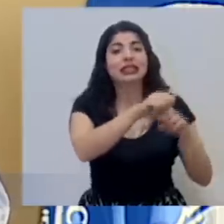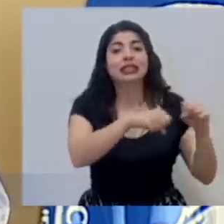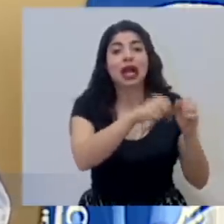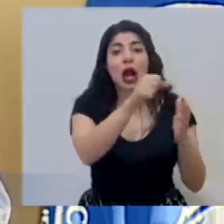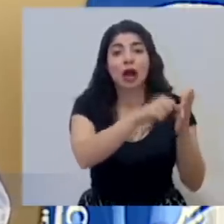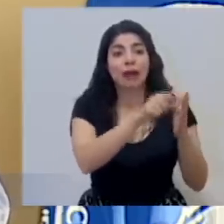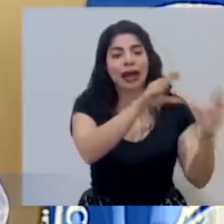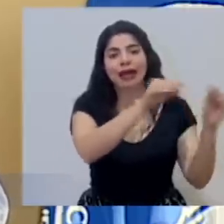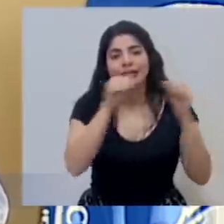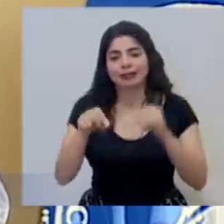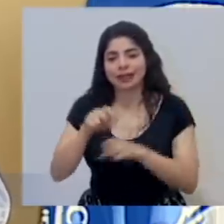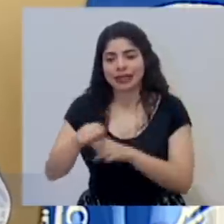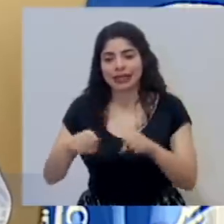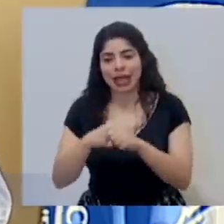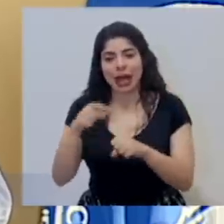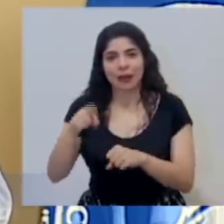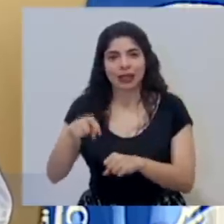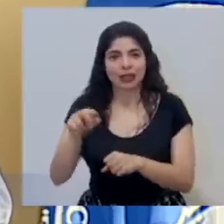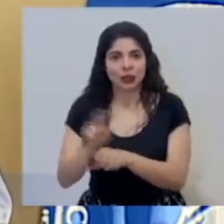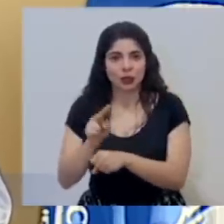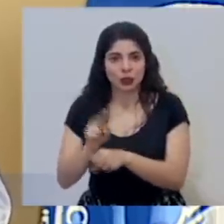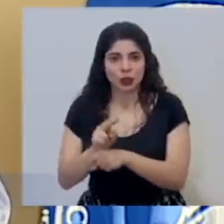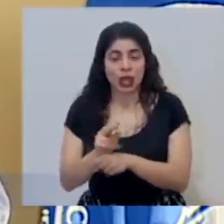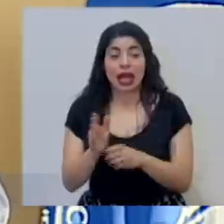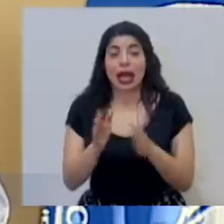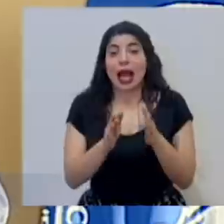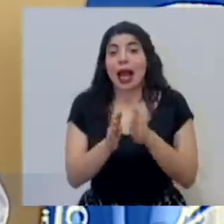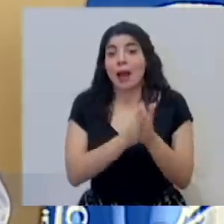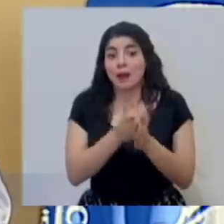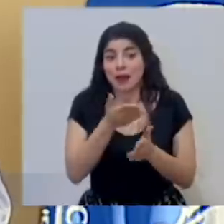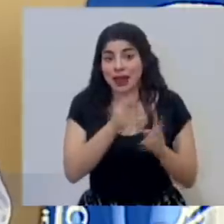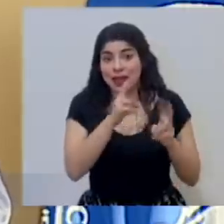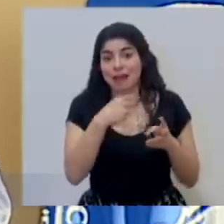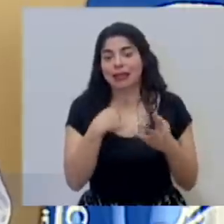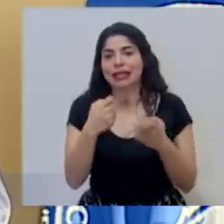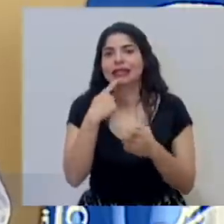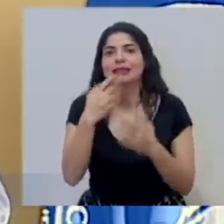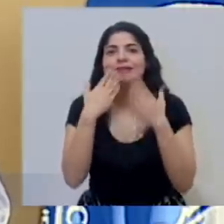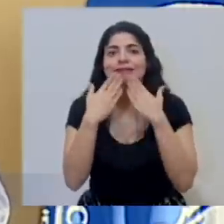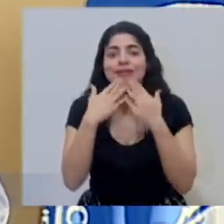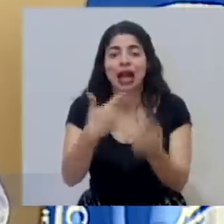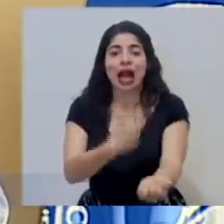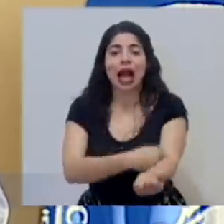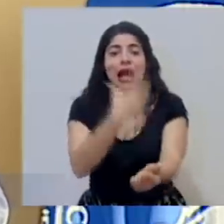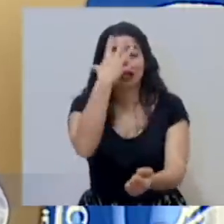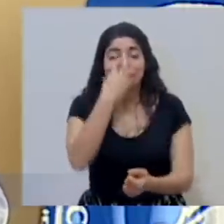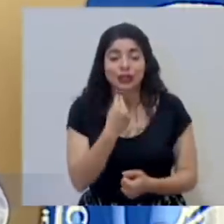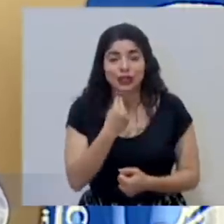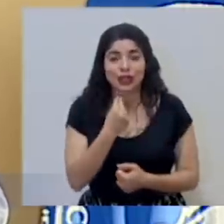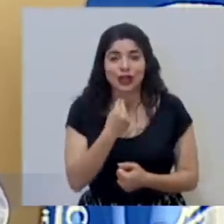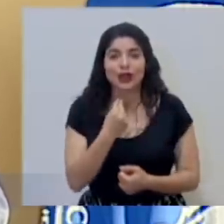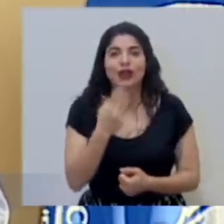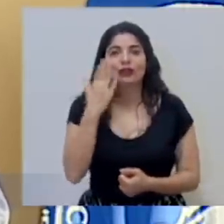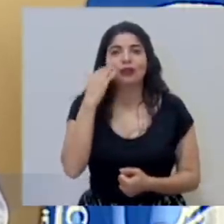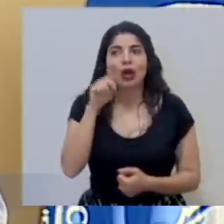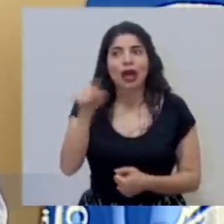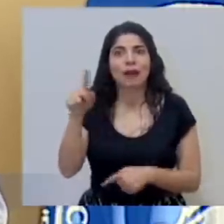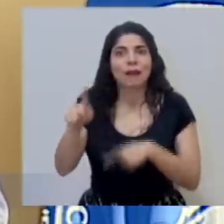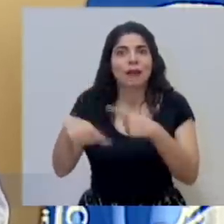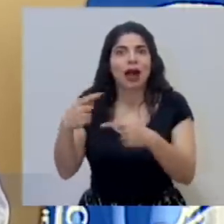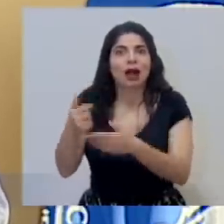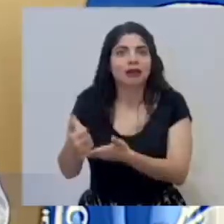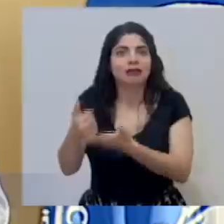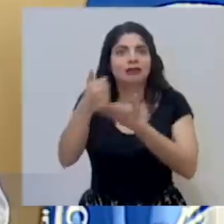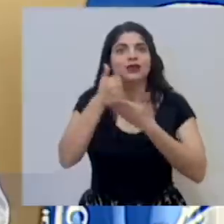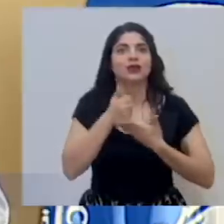a salón para utilizarlo en esto y aprovechando eso quiero agradecer a los anestesiólogos que que van a ayudar